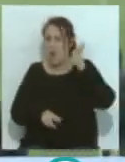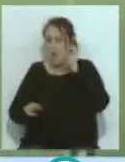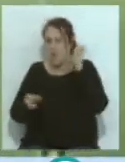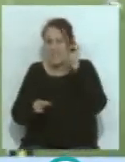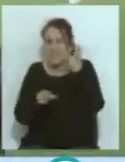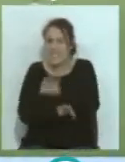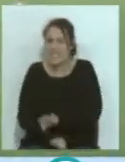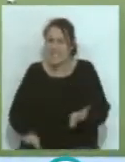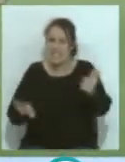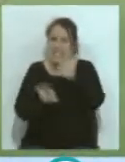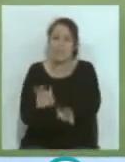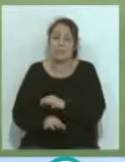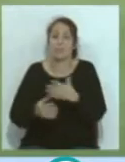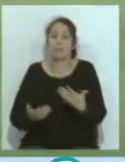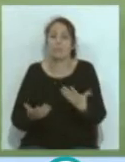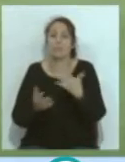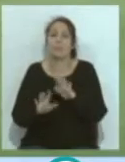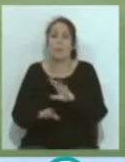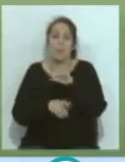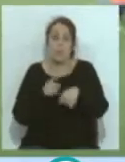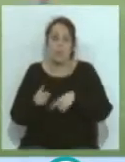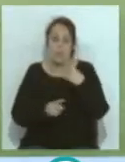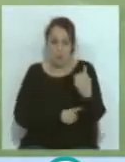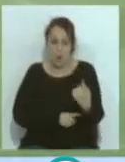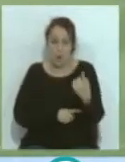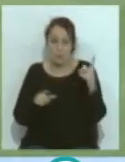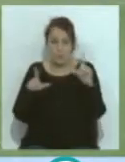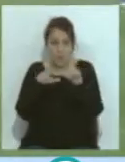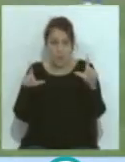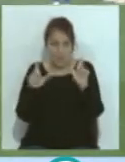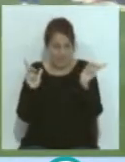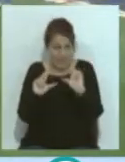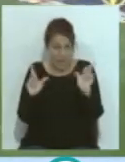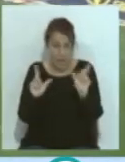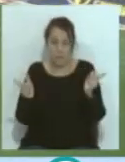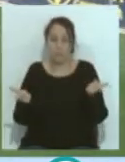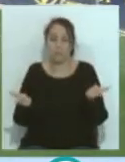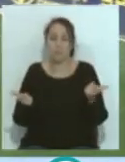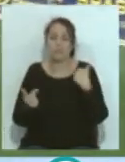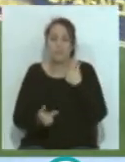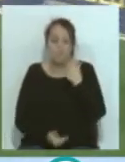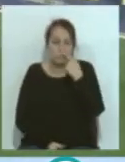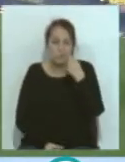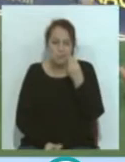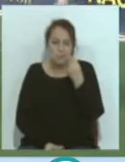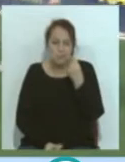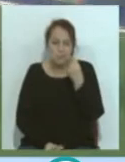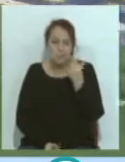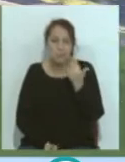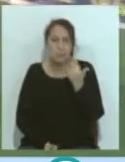nada, entonces, pero después por las imágenes de la televisión, creo que es el propio